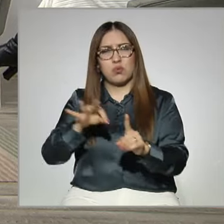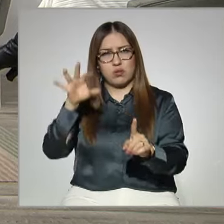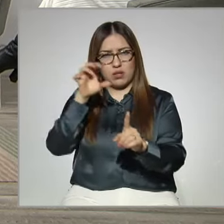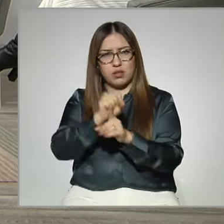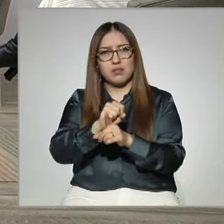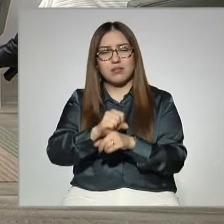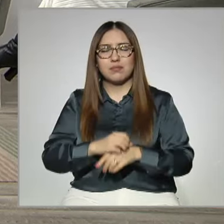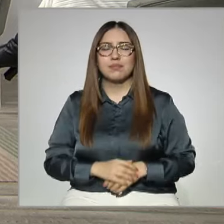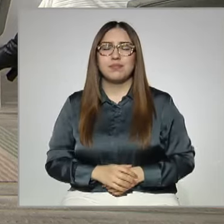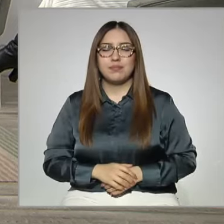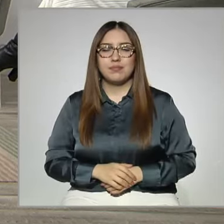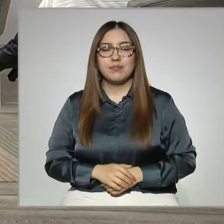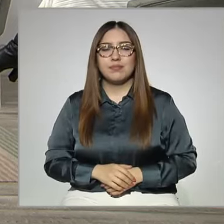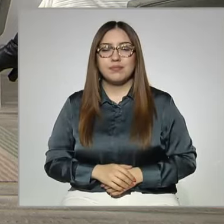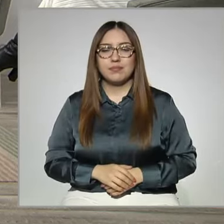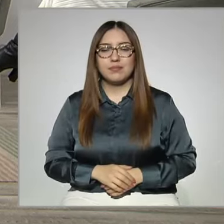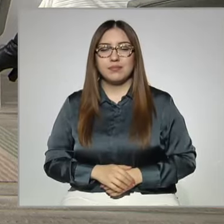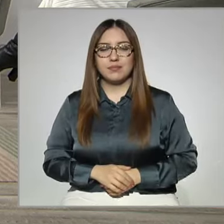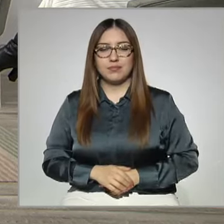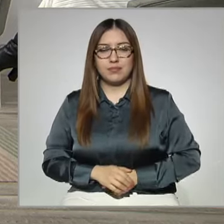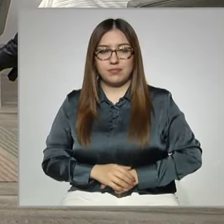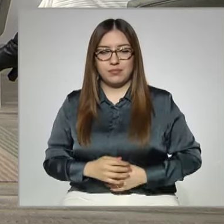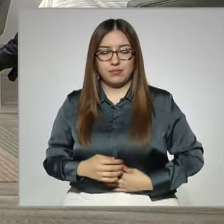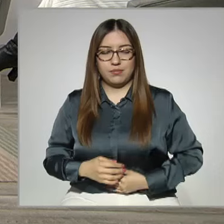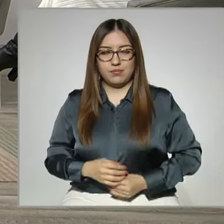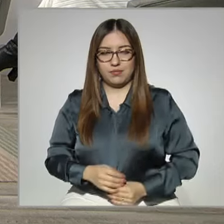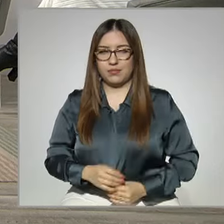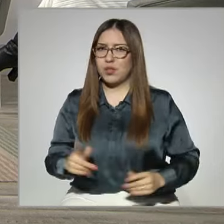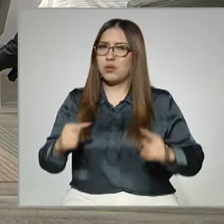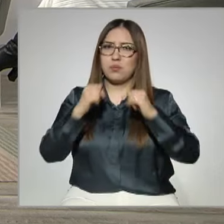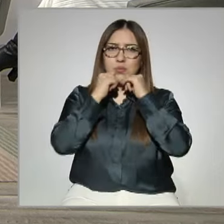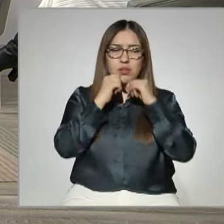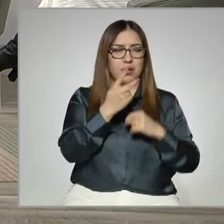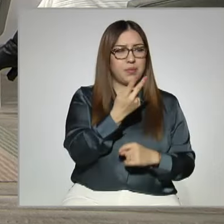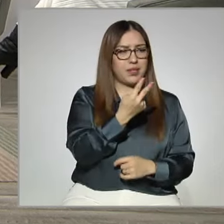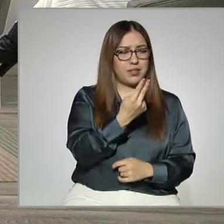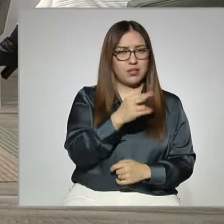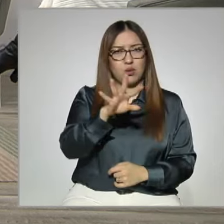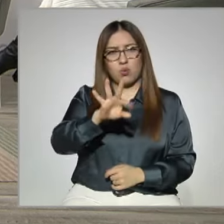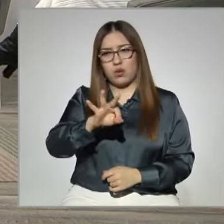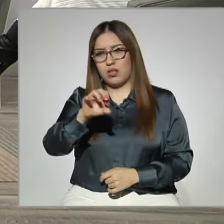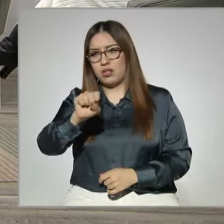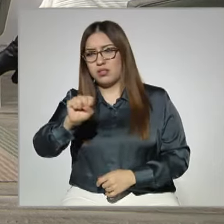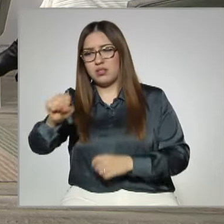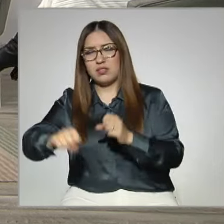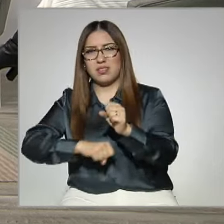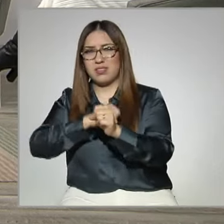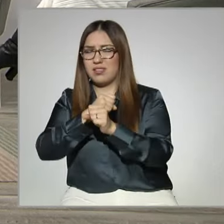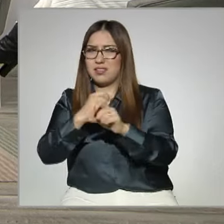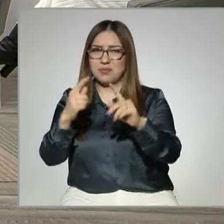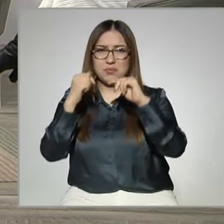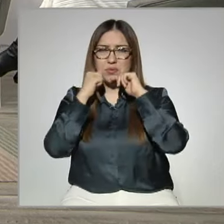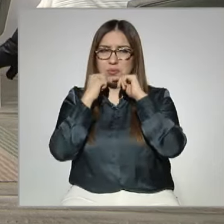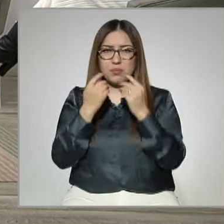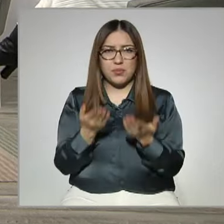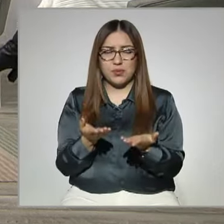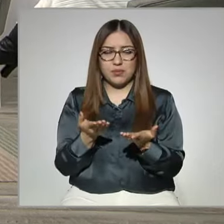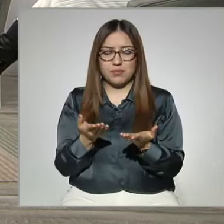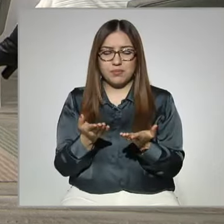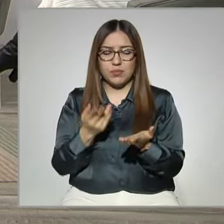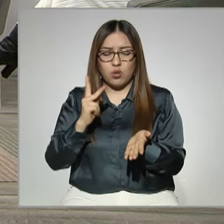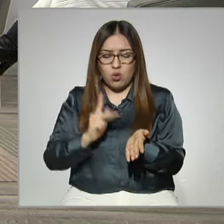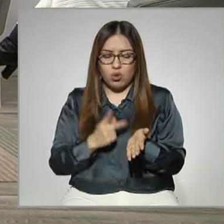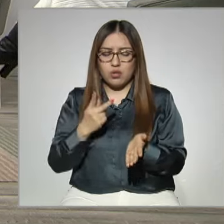siempre. Sin importar que tenga 25, 40, 60 años, puedo